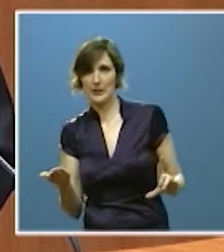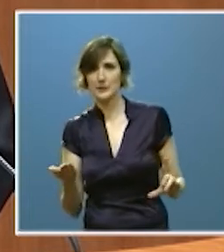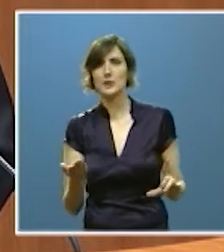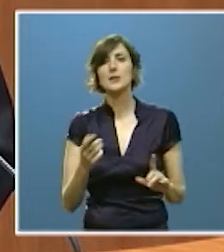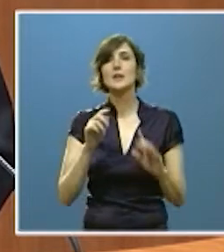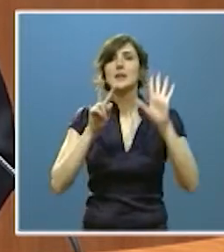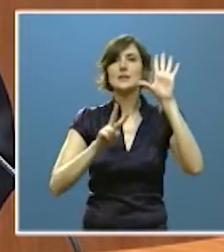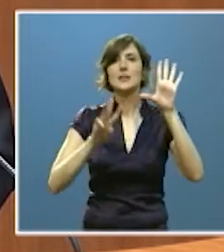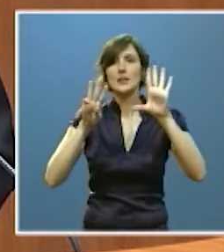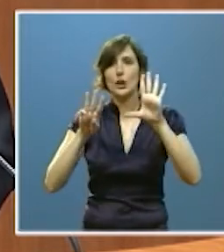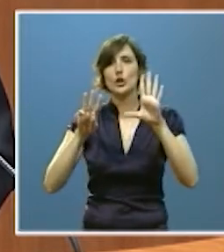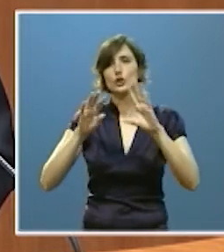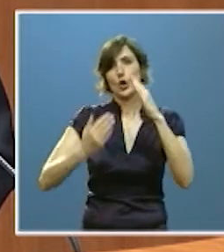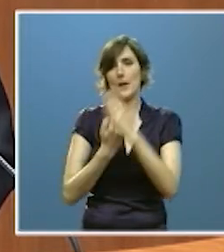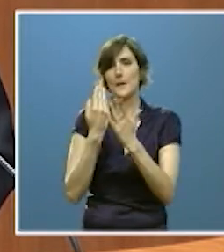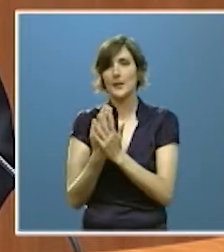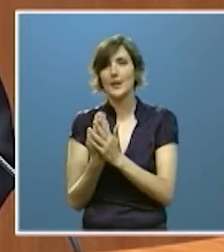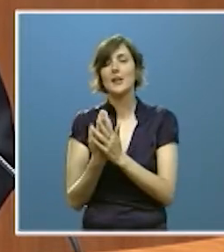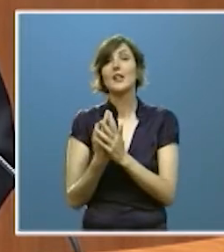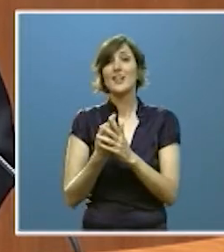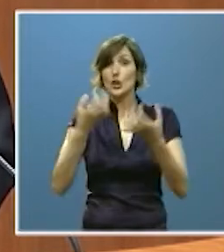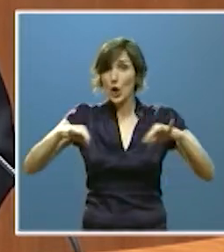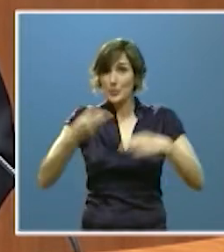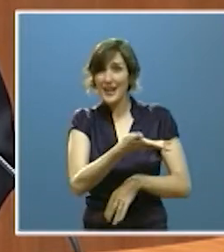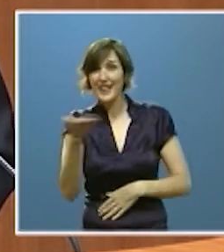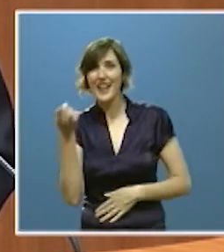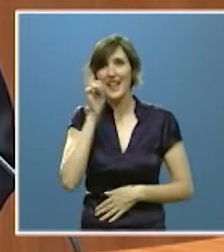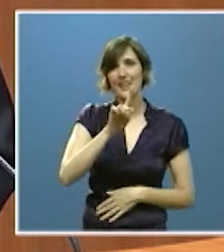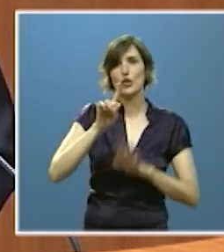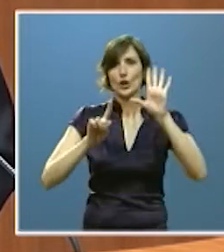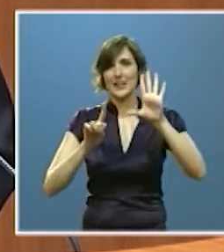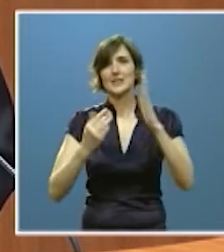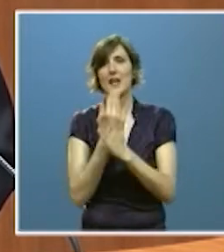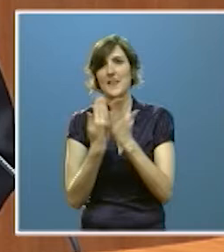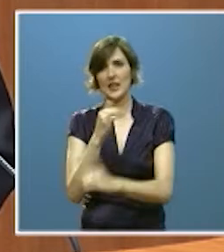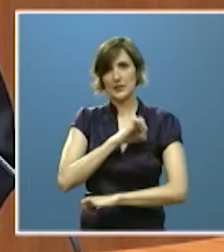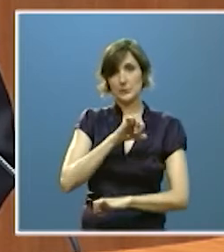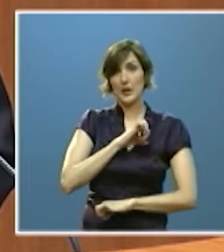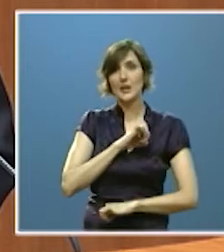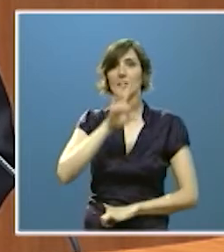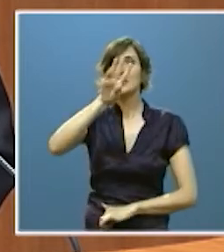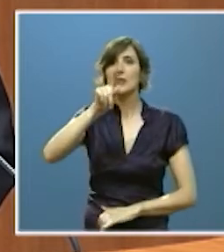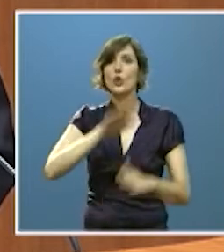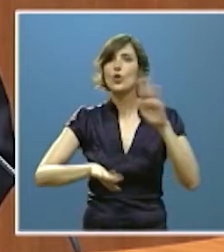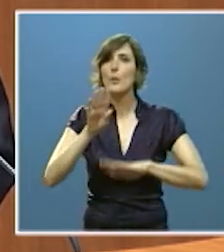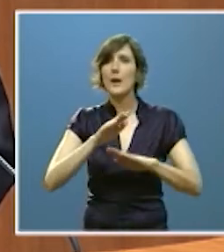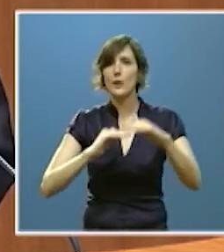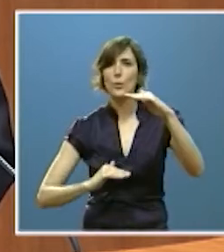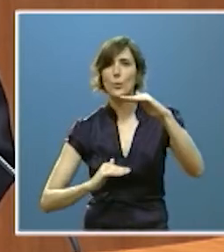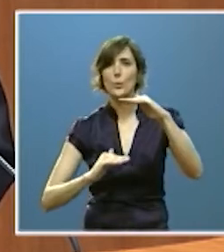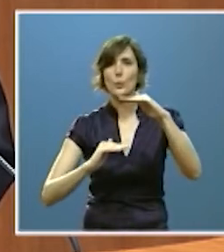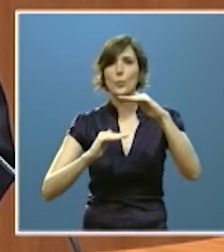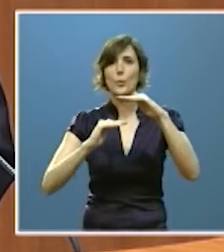días frente a 106 de media un dato que a 31 de marzo se ha reducido todavía más hasta los